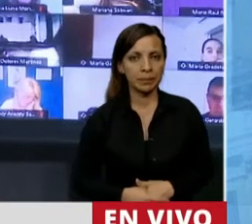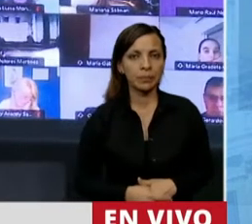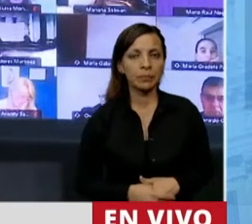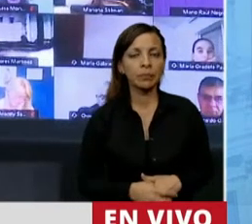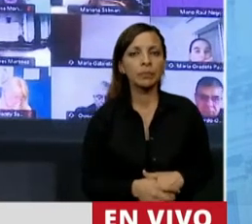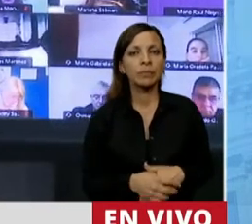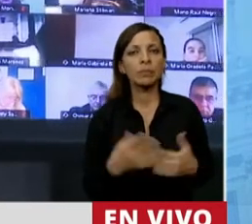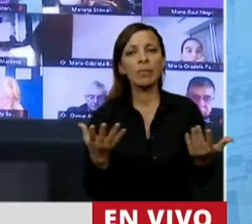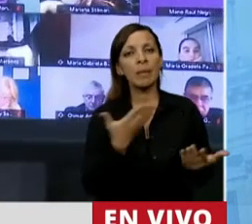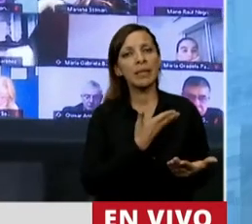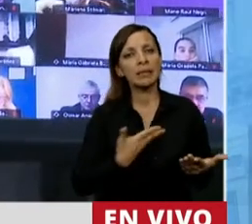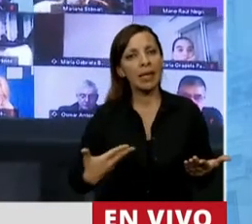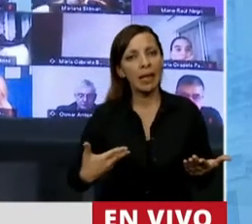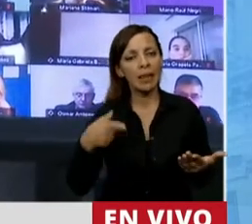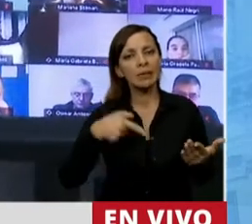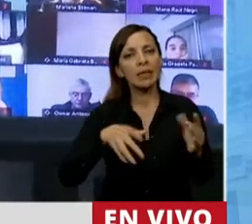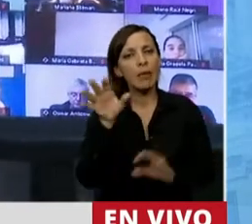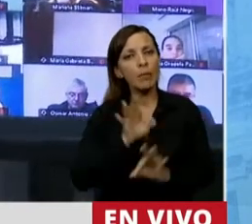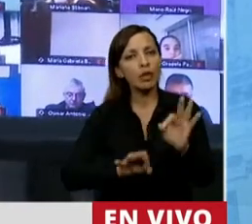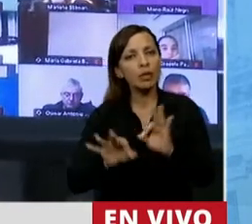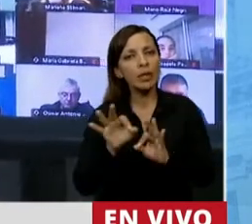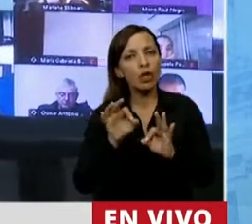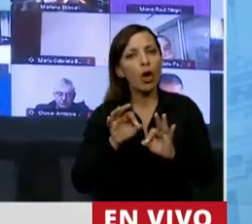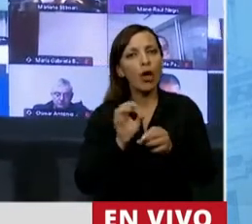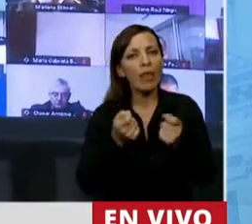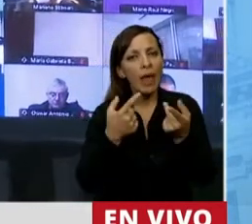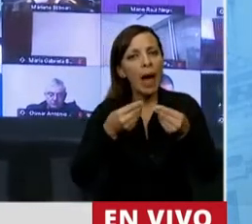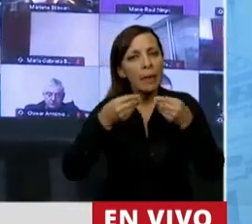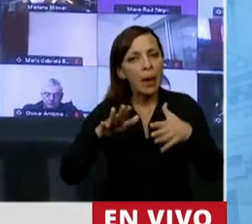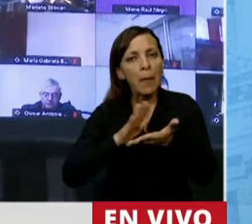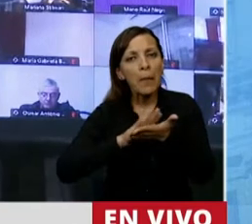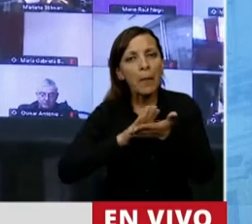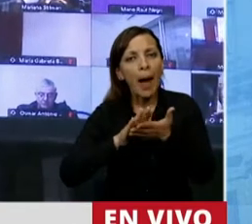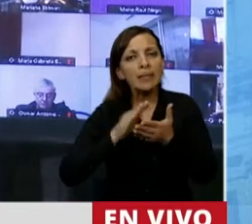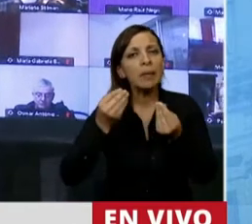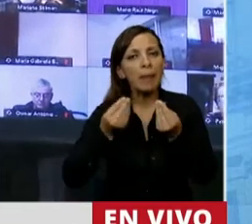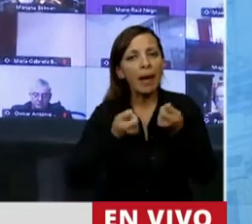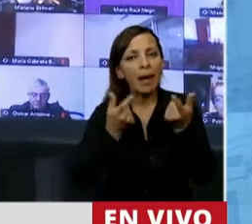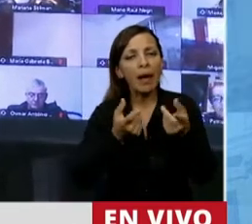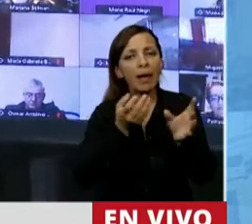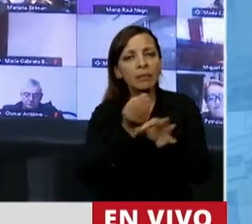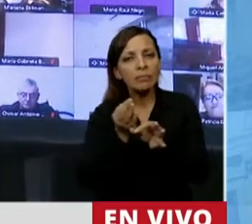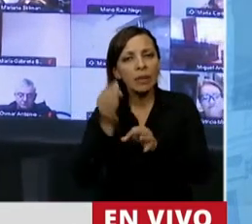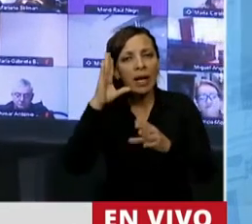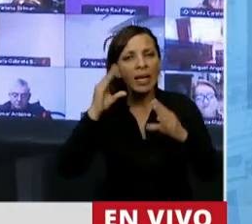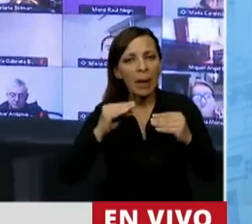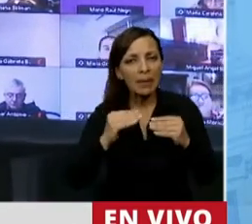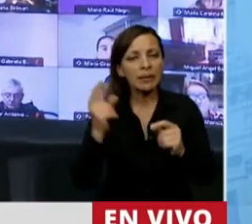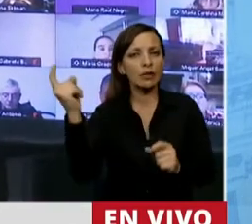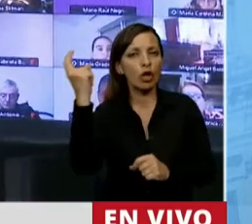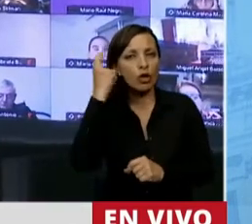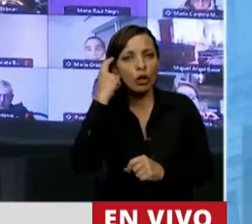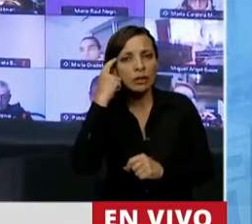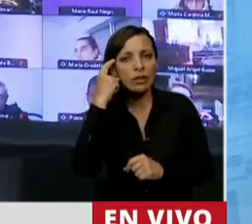Señor Presidente, este proyecto es el punto inicial para garantizar la capacitación y la concientización